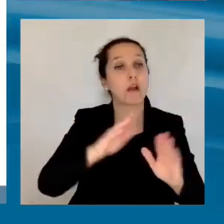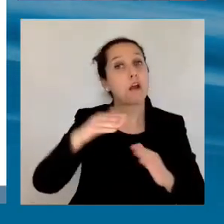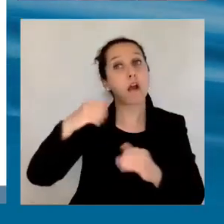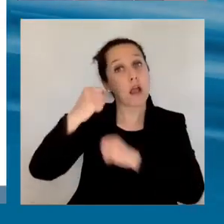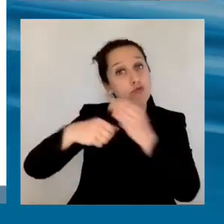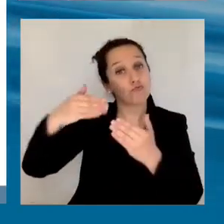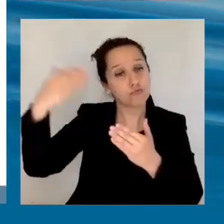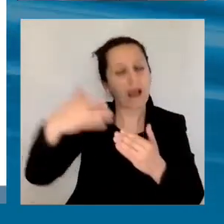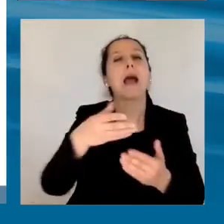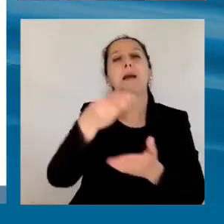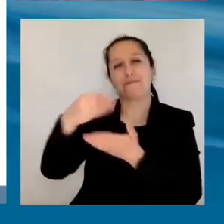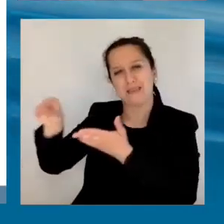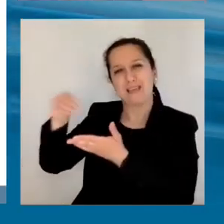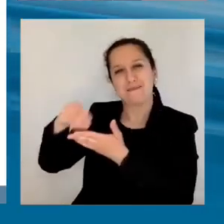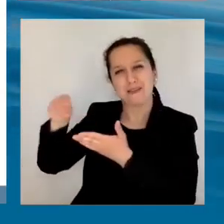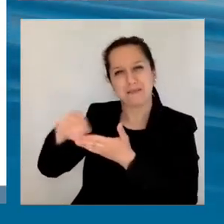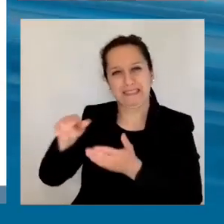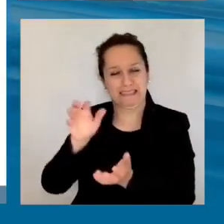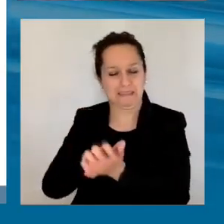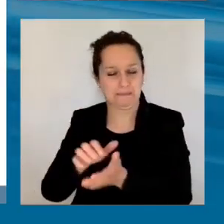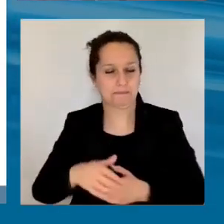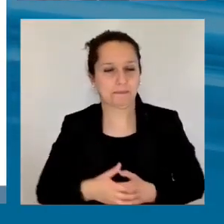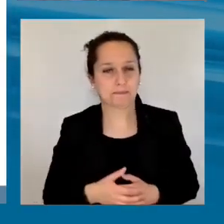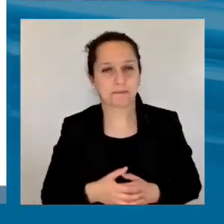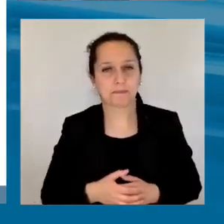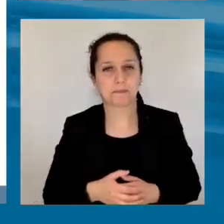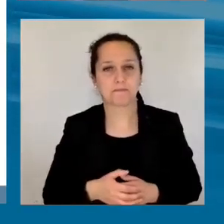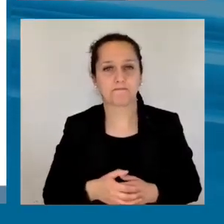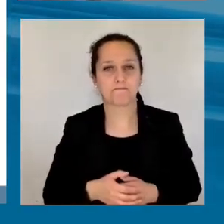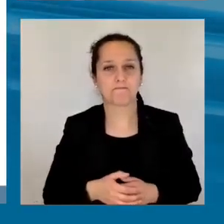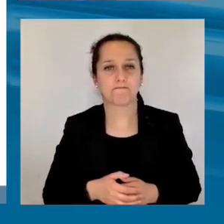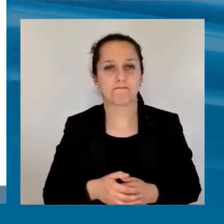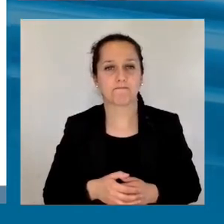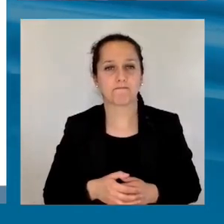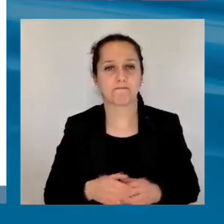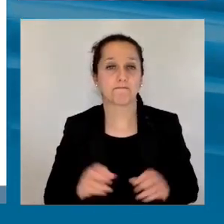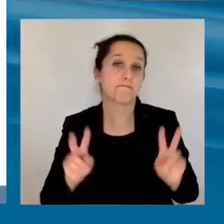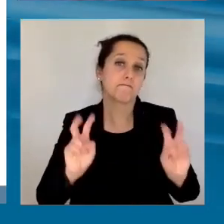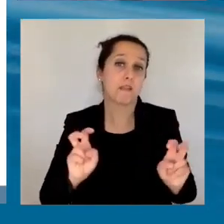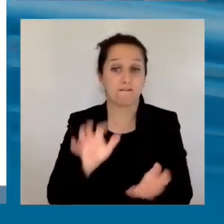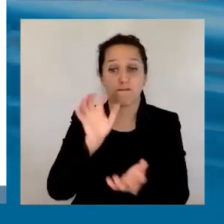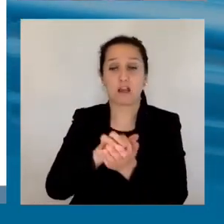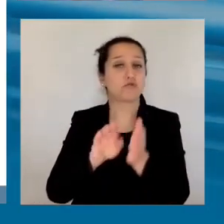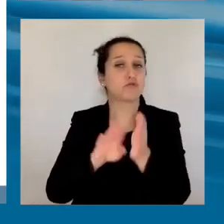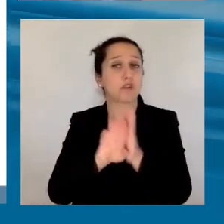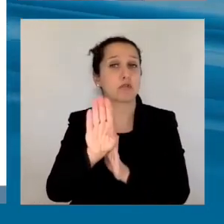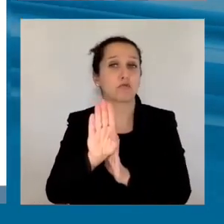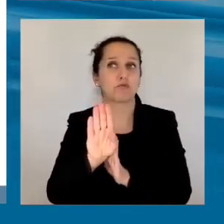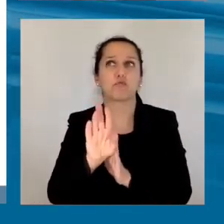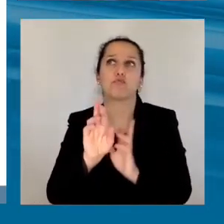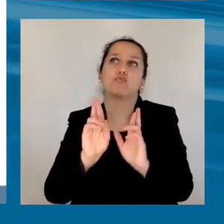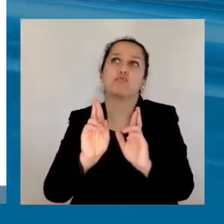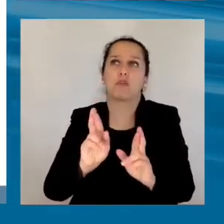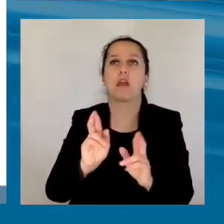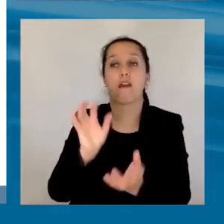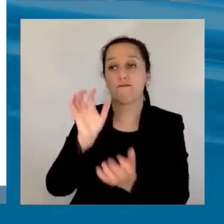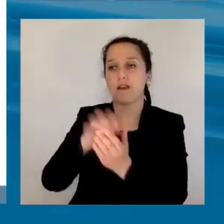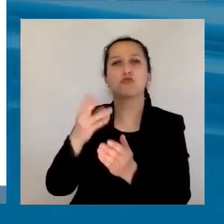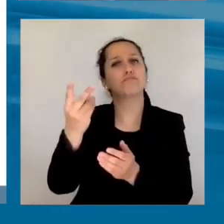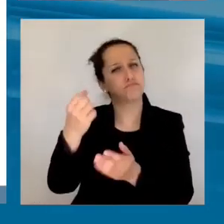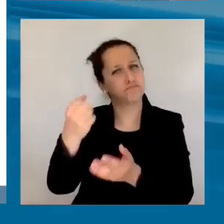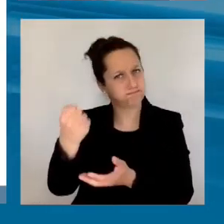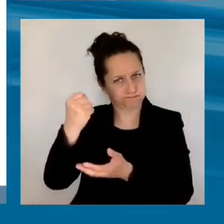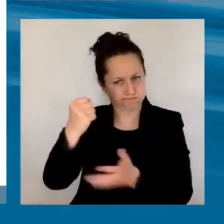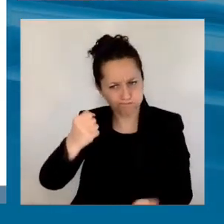de los bancos de desarrollo, hay una amplia conversación sobre cómo aumentar la capitalización de los bancos, cómo tener mayor